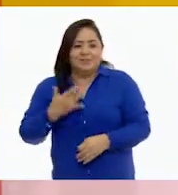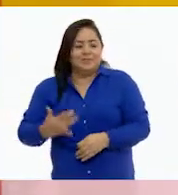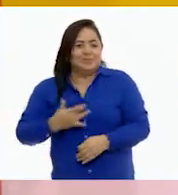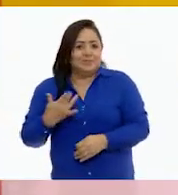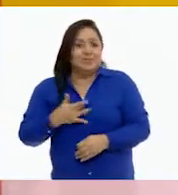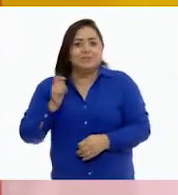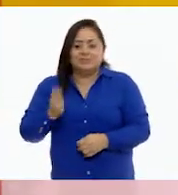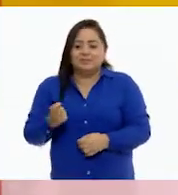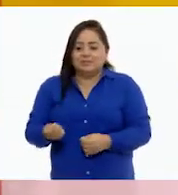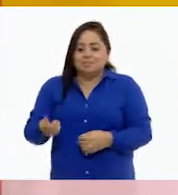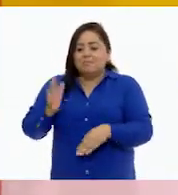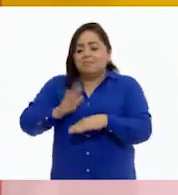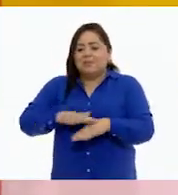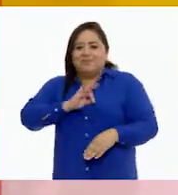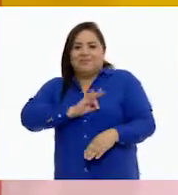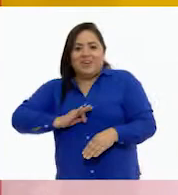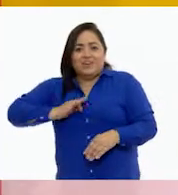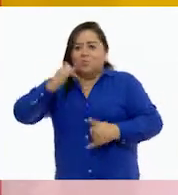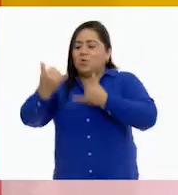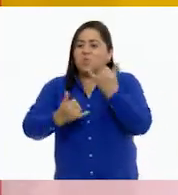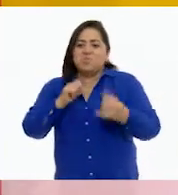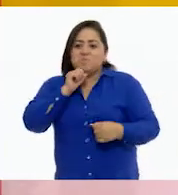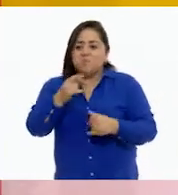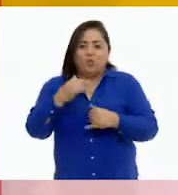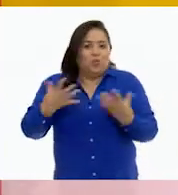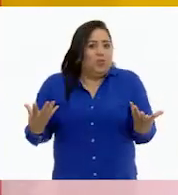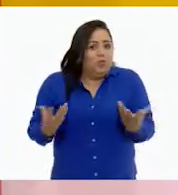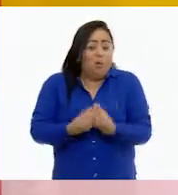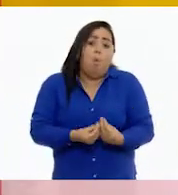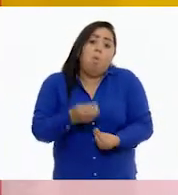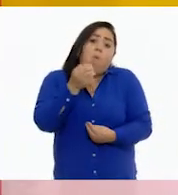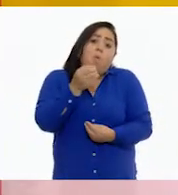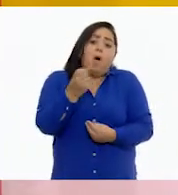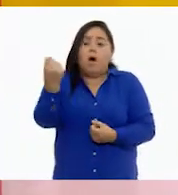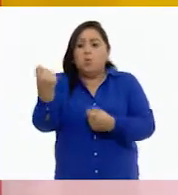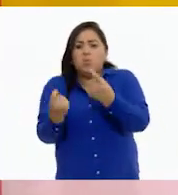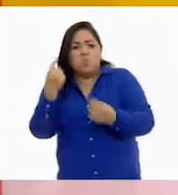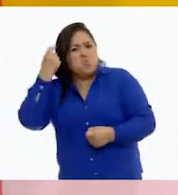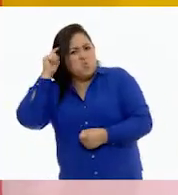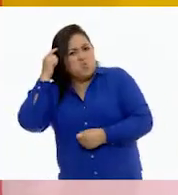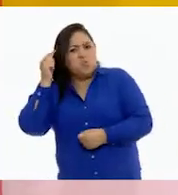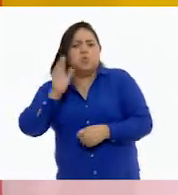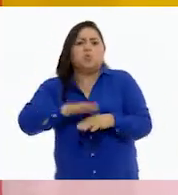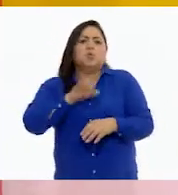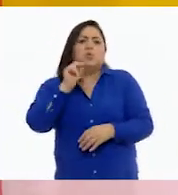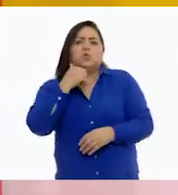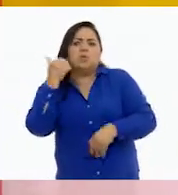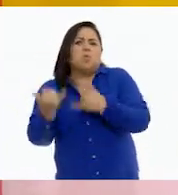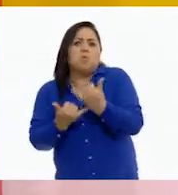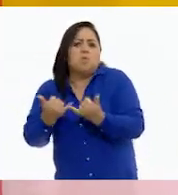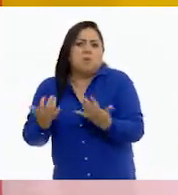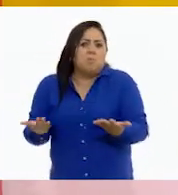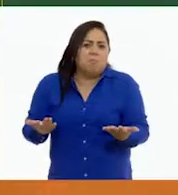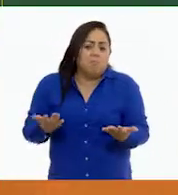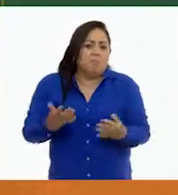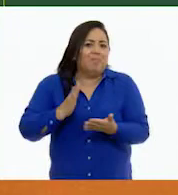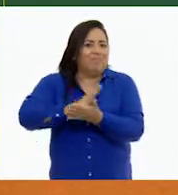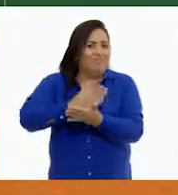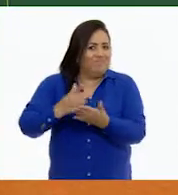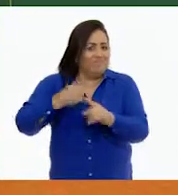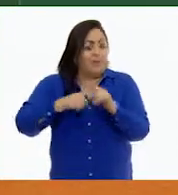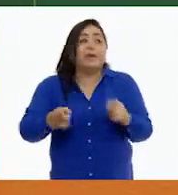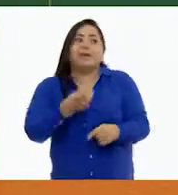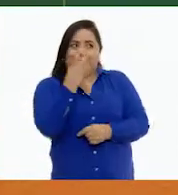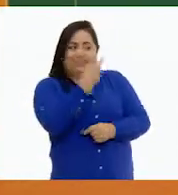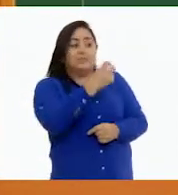nos va a hacer más felices jugando todos el mismo juego. O a lo mejor unos van a estar enojados porque no querían jugar ese juego. Así es.